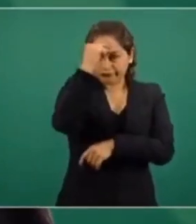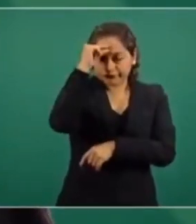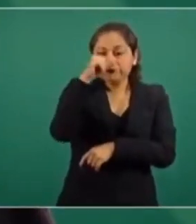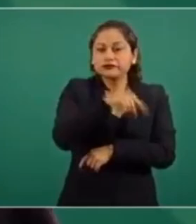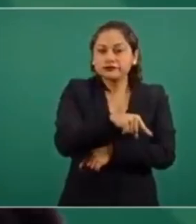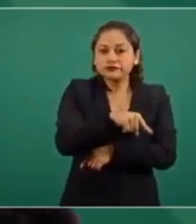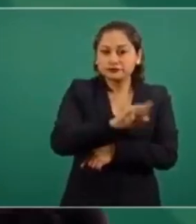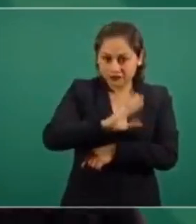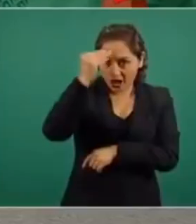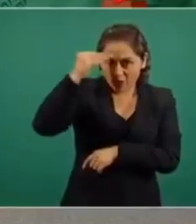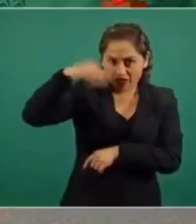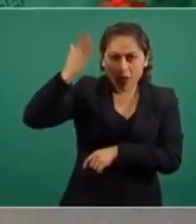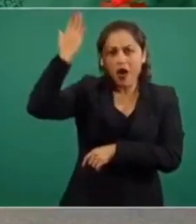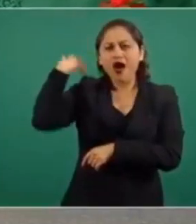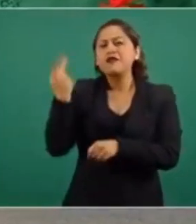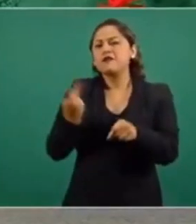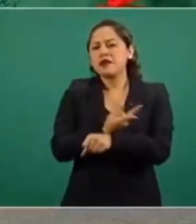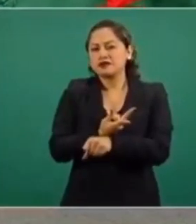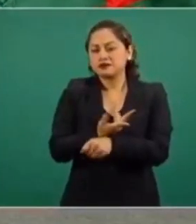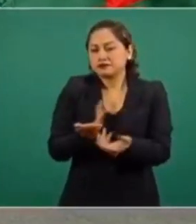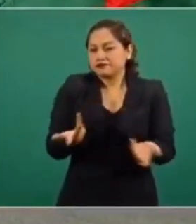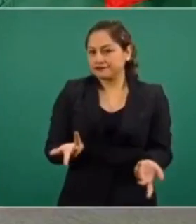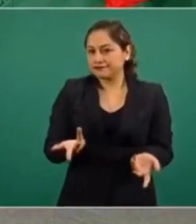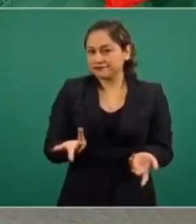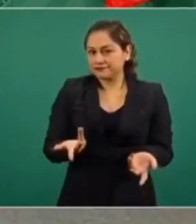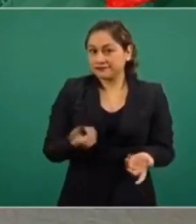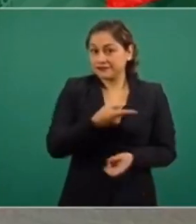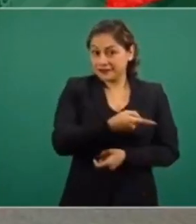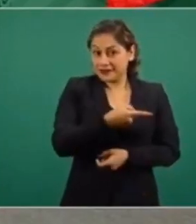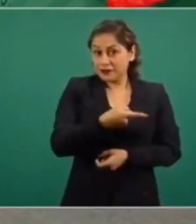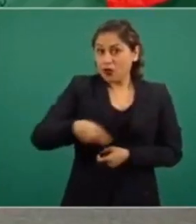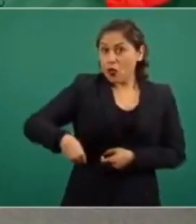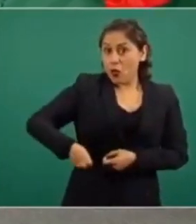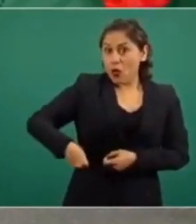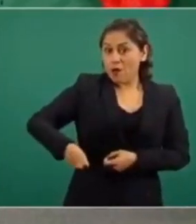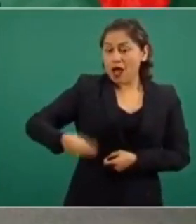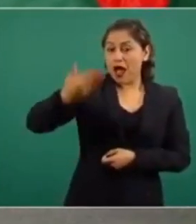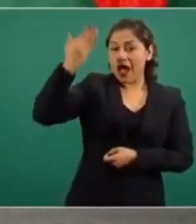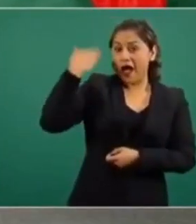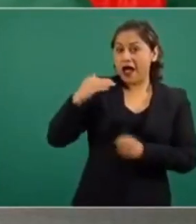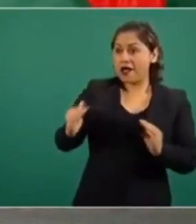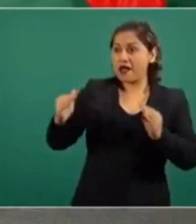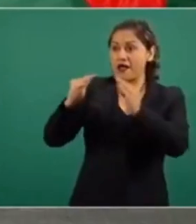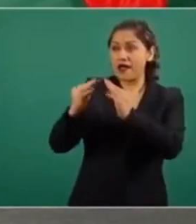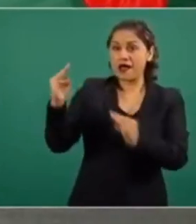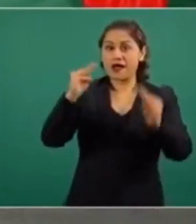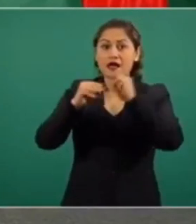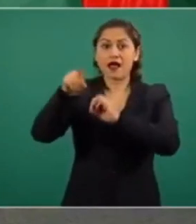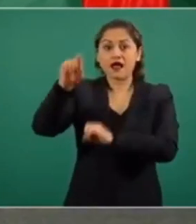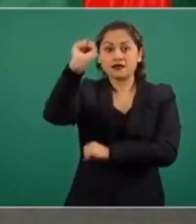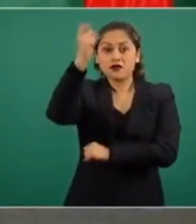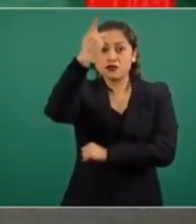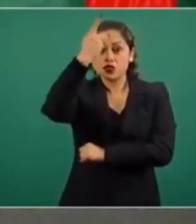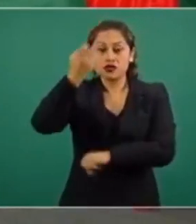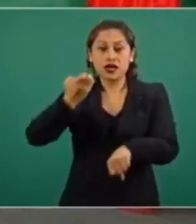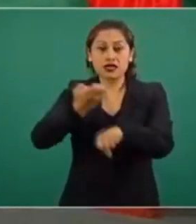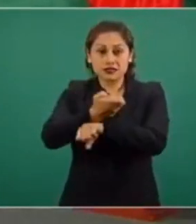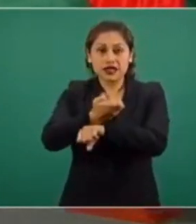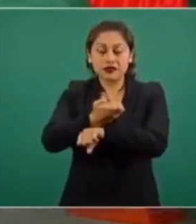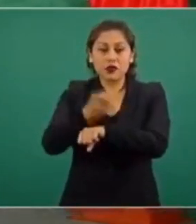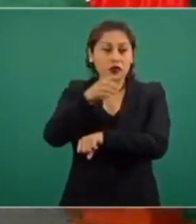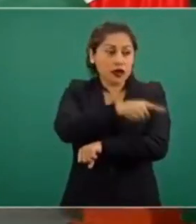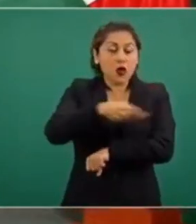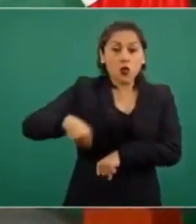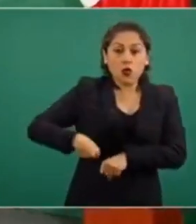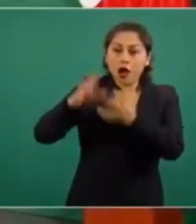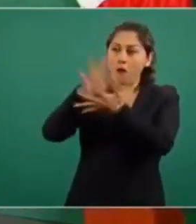y a estos grupos de intereses creados que acabaron con el cerro de San Luis Potosí, que era el símbolo, sigue siendo,